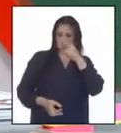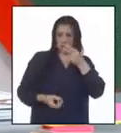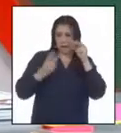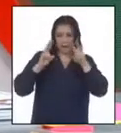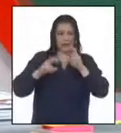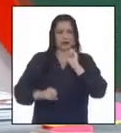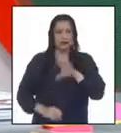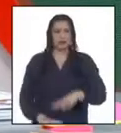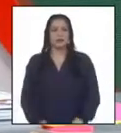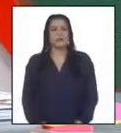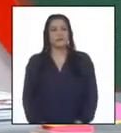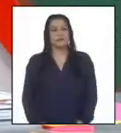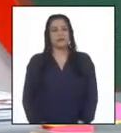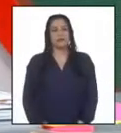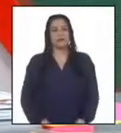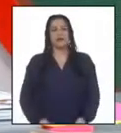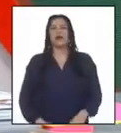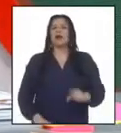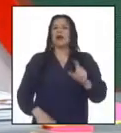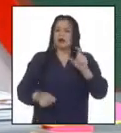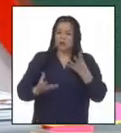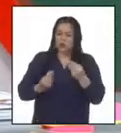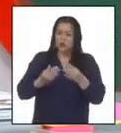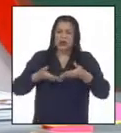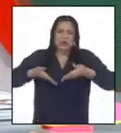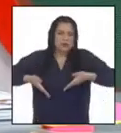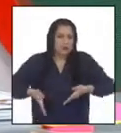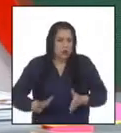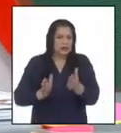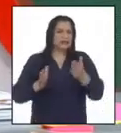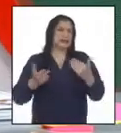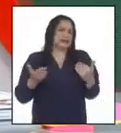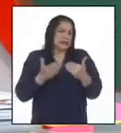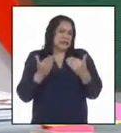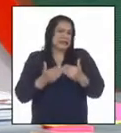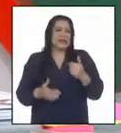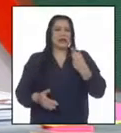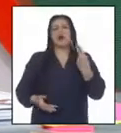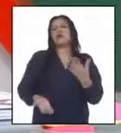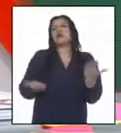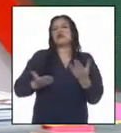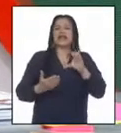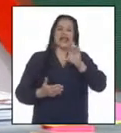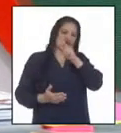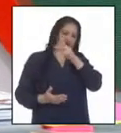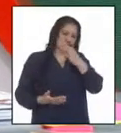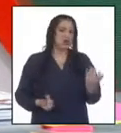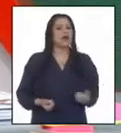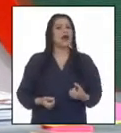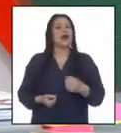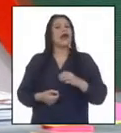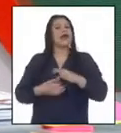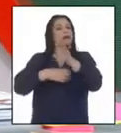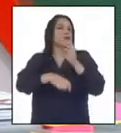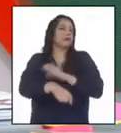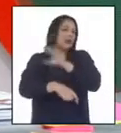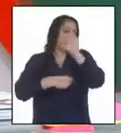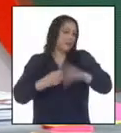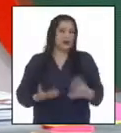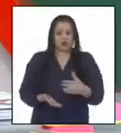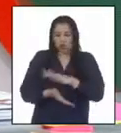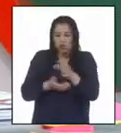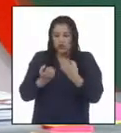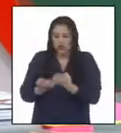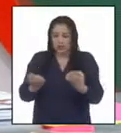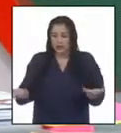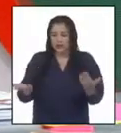términos. Un círculo de muerte rodea a Huambos, distrito de la provincia de Chota, departamento de Cajamarca, y los elementos con